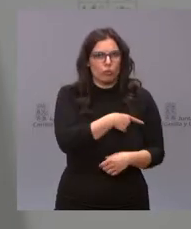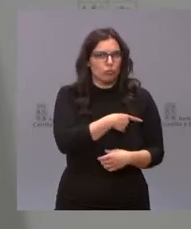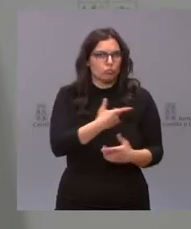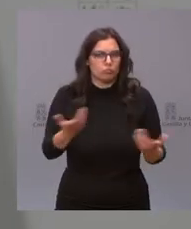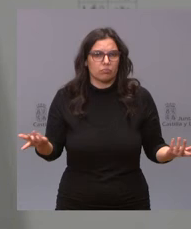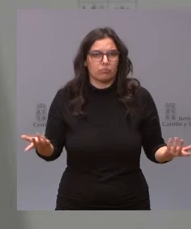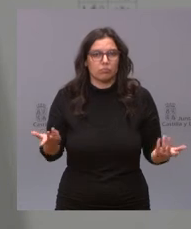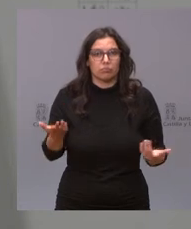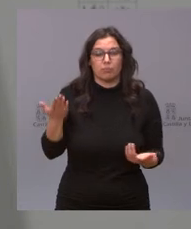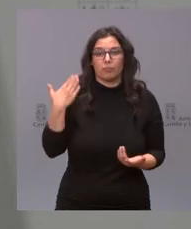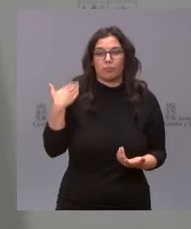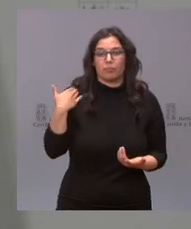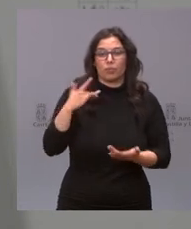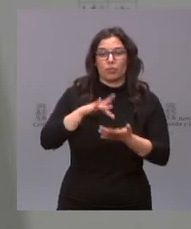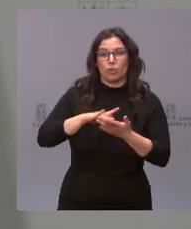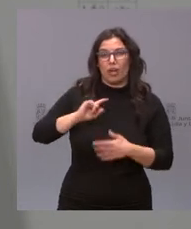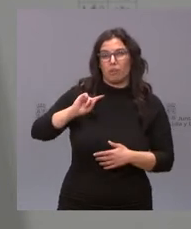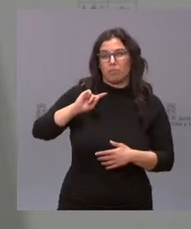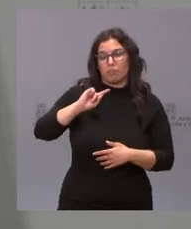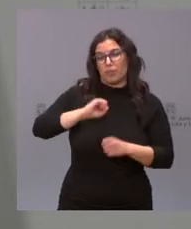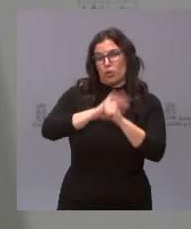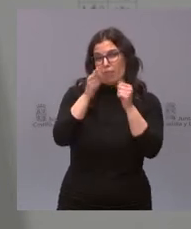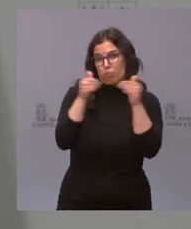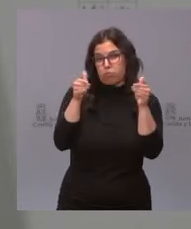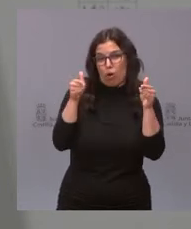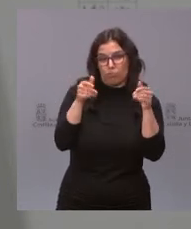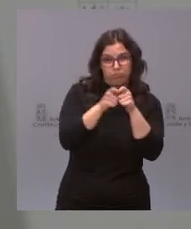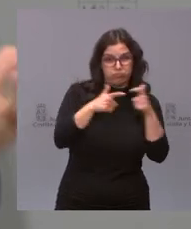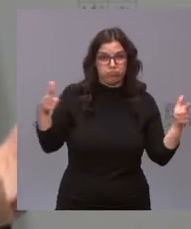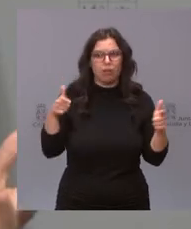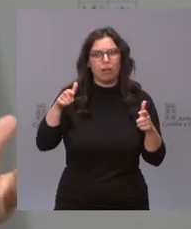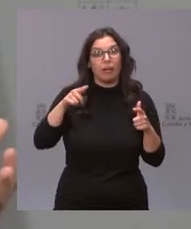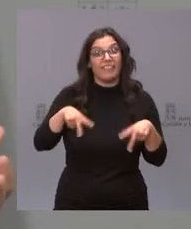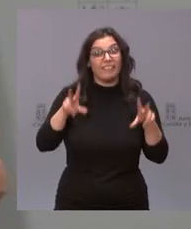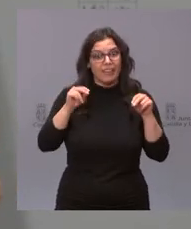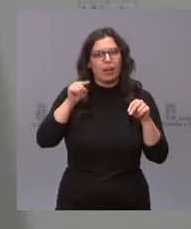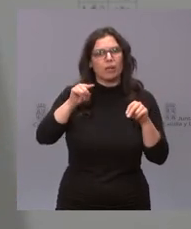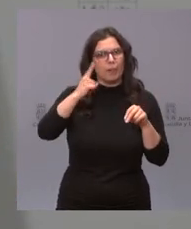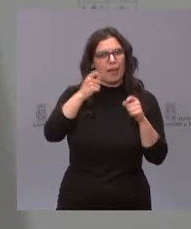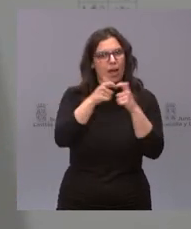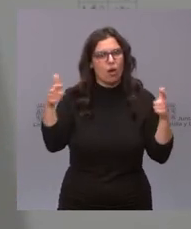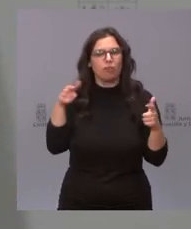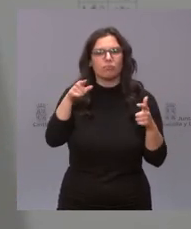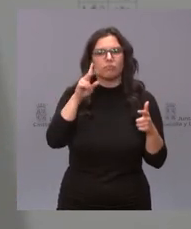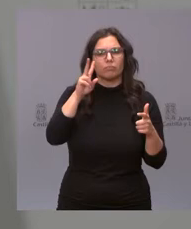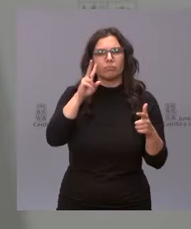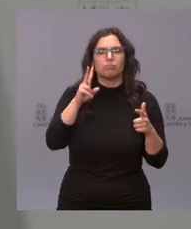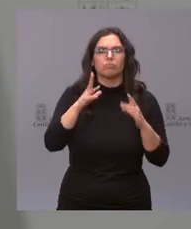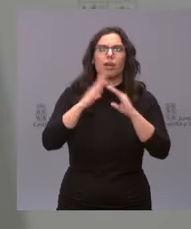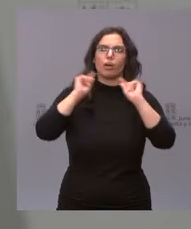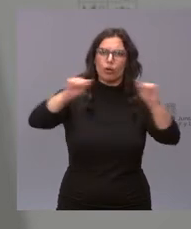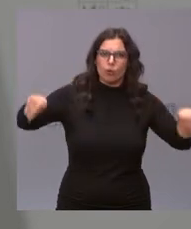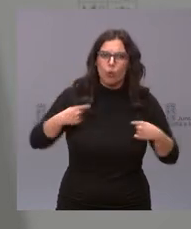Cuando pasó la primera ola fuimos capaces de firmar un gran acuerdo pensando en las personas de nuestra